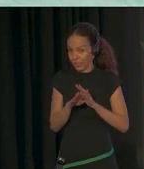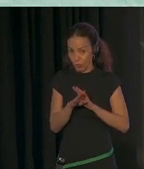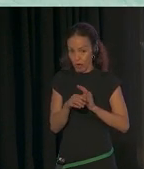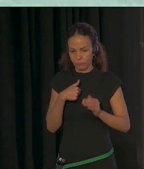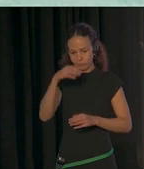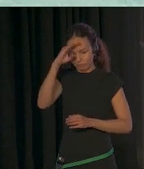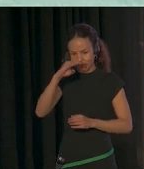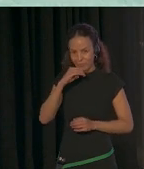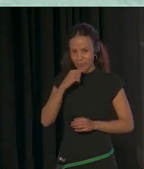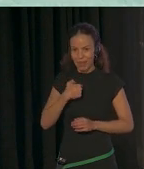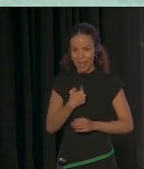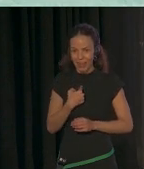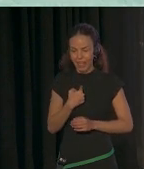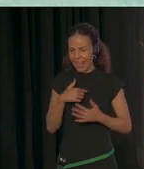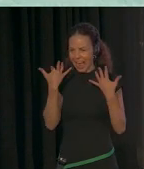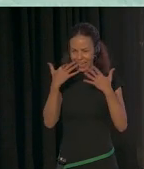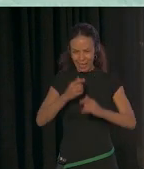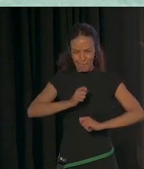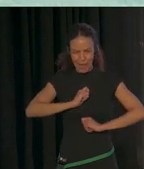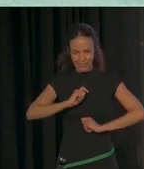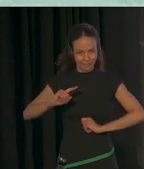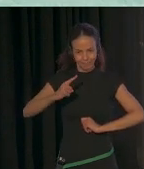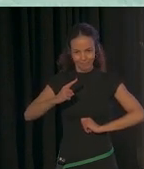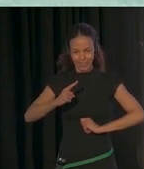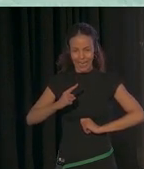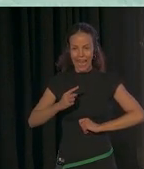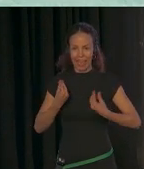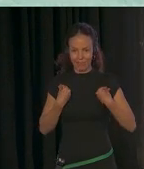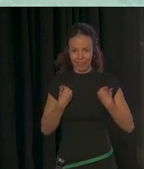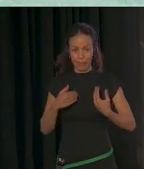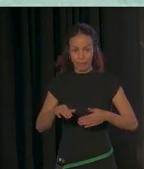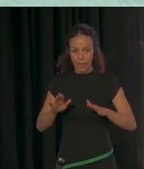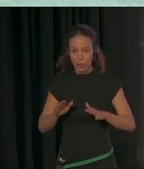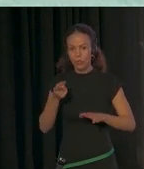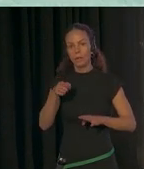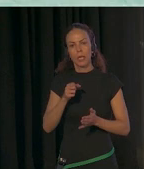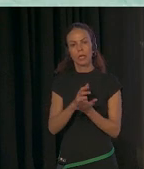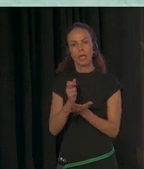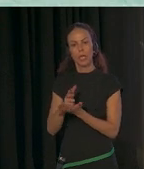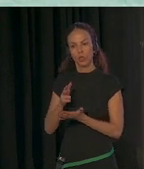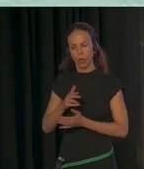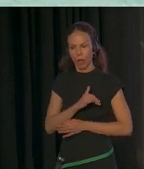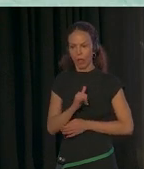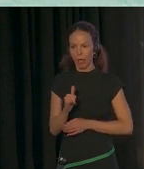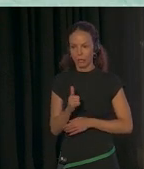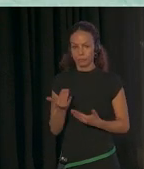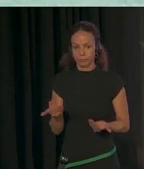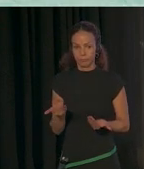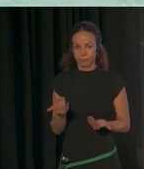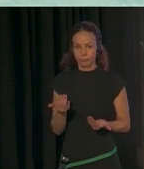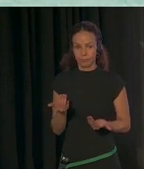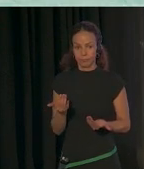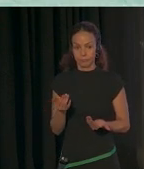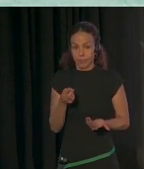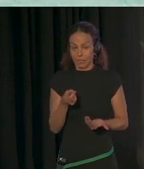padre es lo que más alegría me aporta en vida, pero evidentemente tiene sus retos, y evidentemente si esto es cierto para